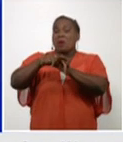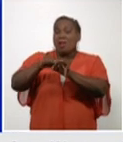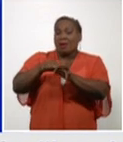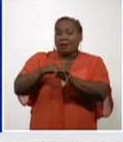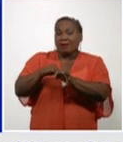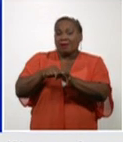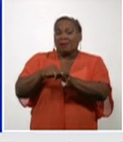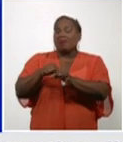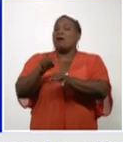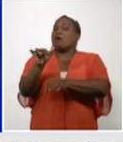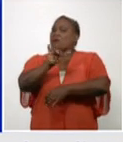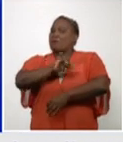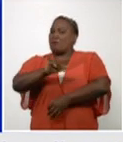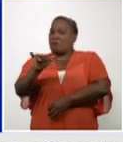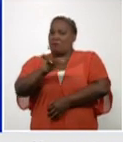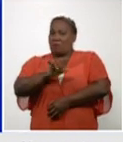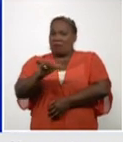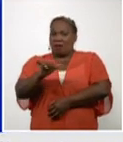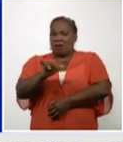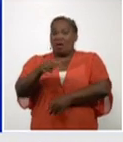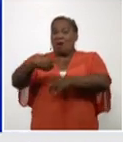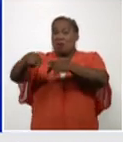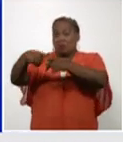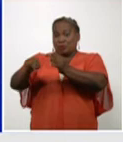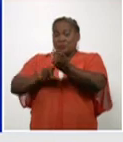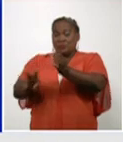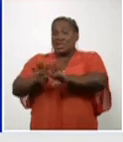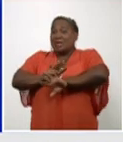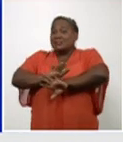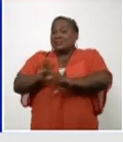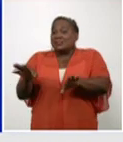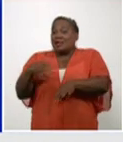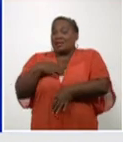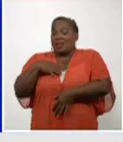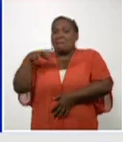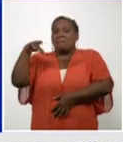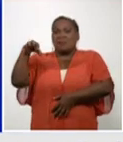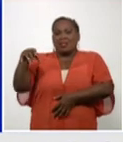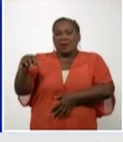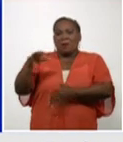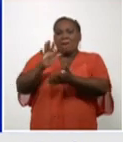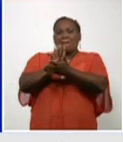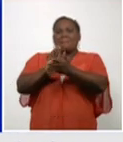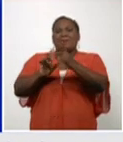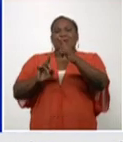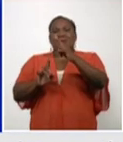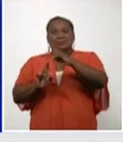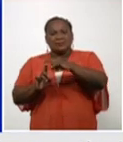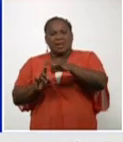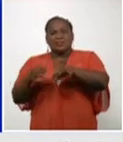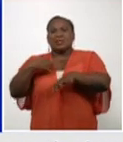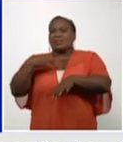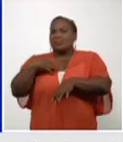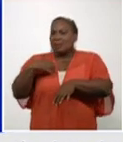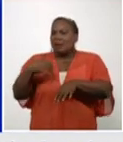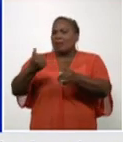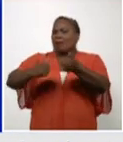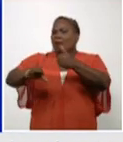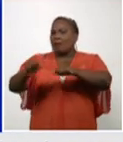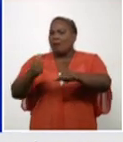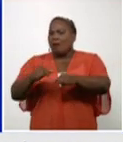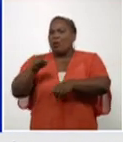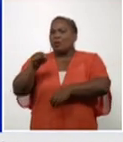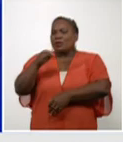través de los reportes de nuestros colegas. Y otros que ya procesan, Pinar del Río, Matanzas, usted que ha aquí también mencionado el trabajo de estos